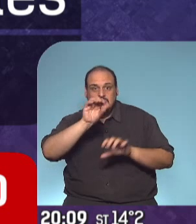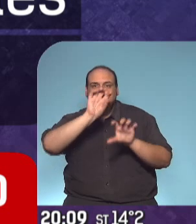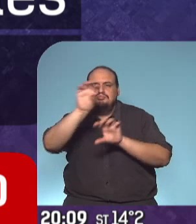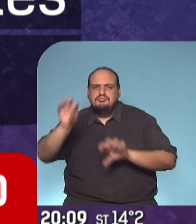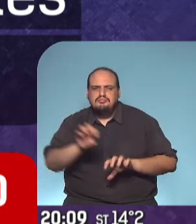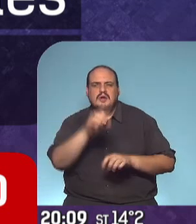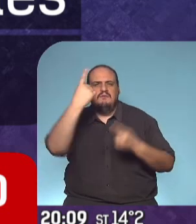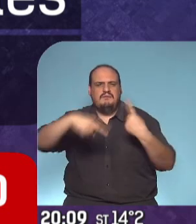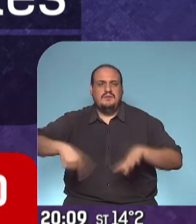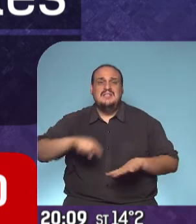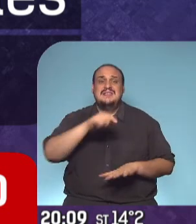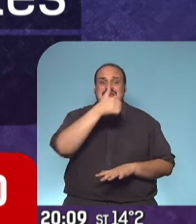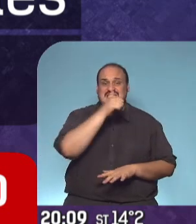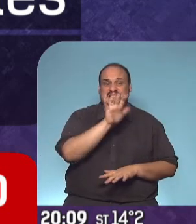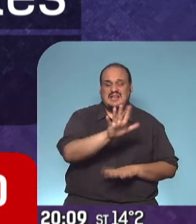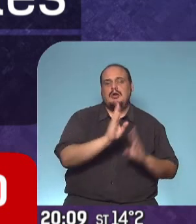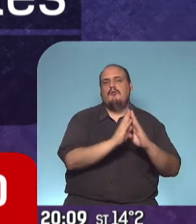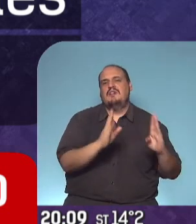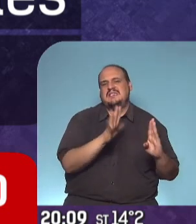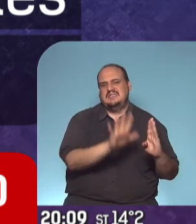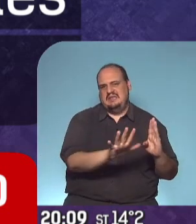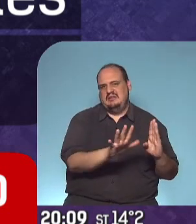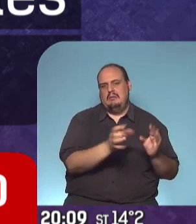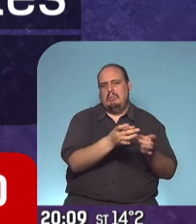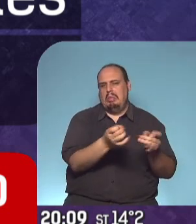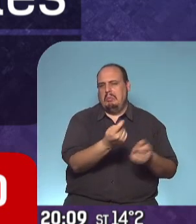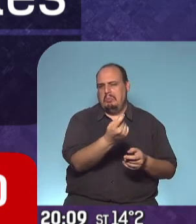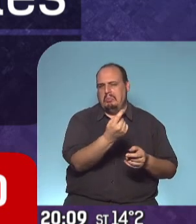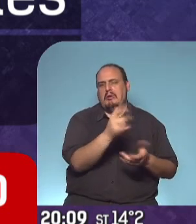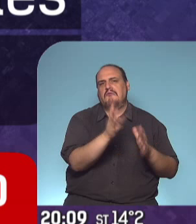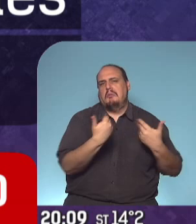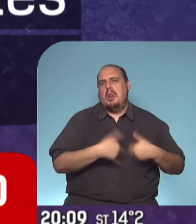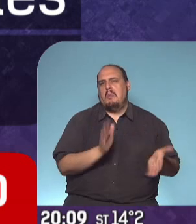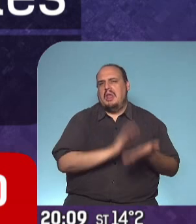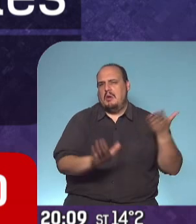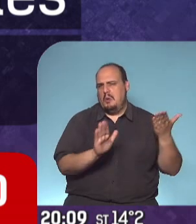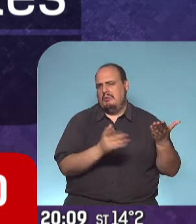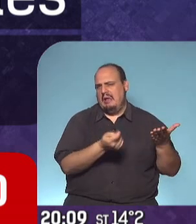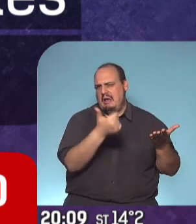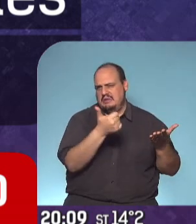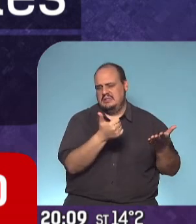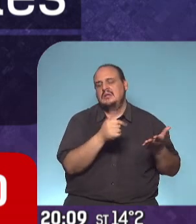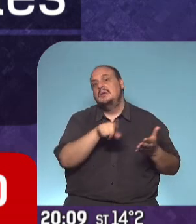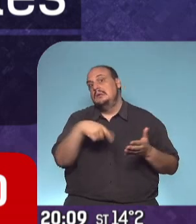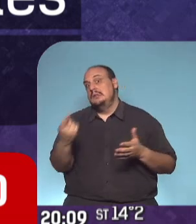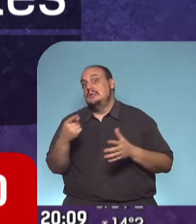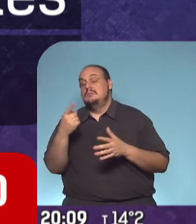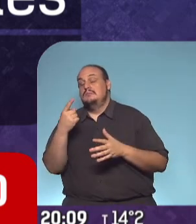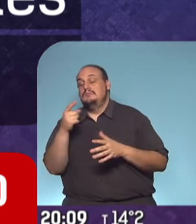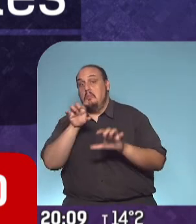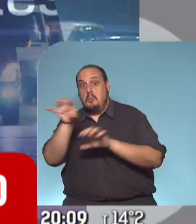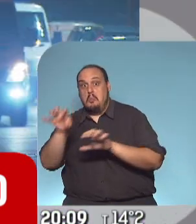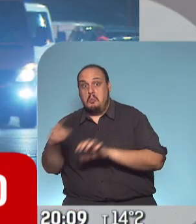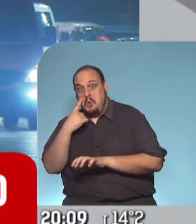65 municipios que están en fase 5, decir, casi prácticamente la nueva normalidad, y más complicados los municipios